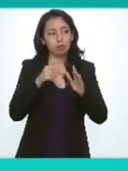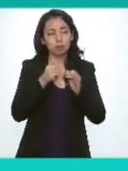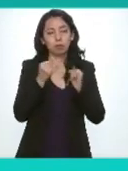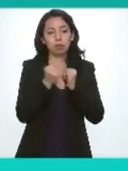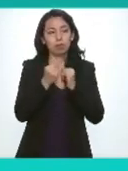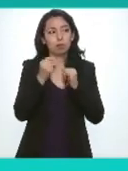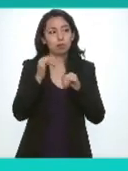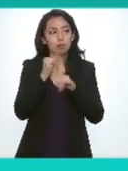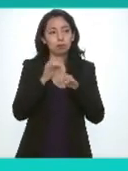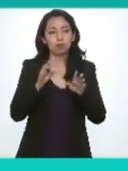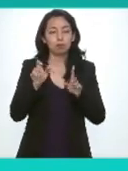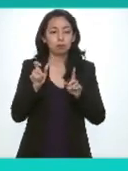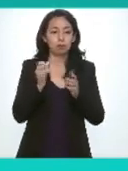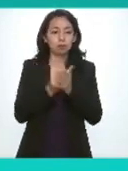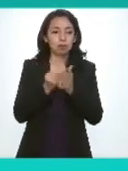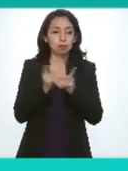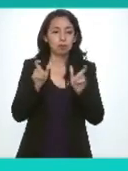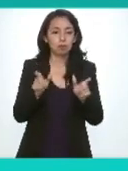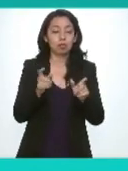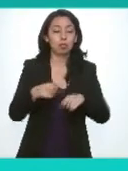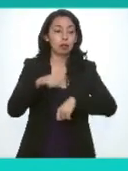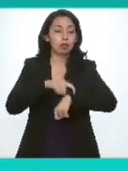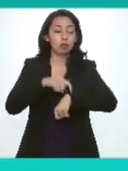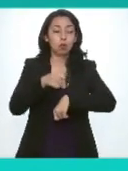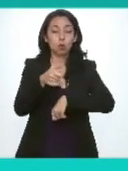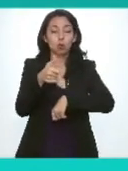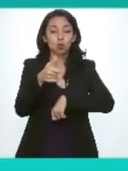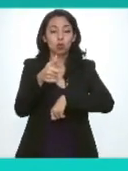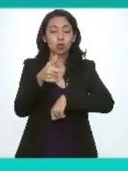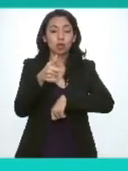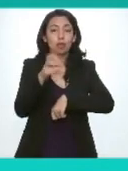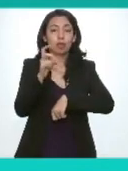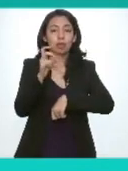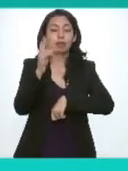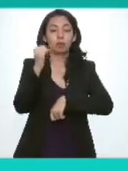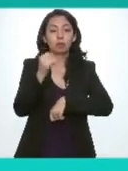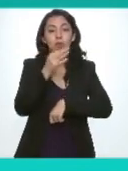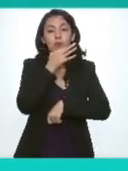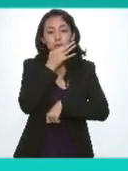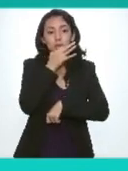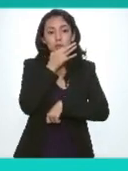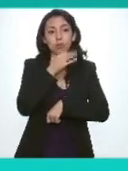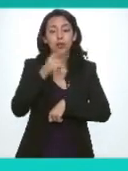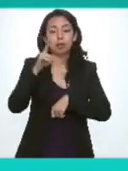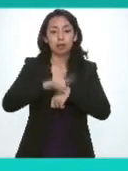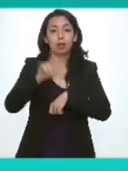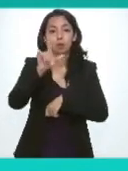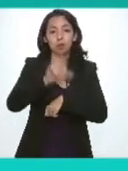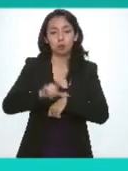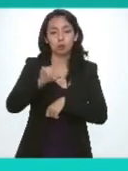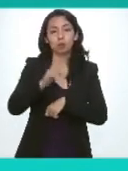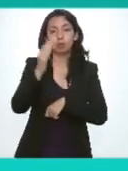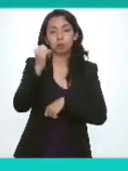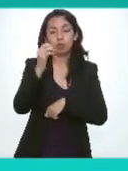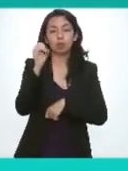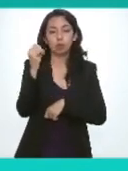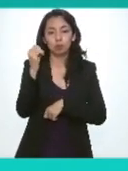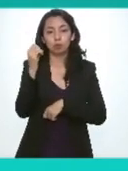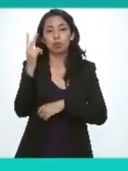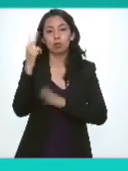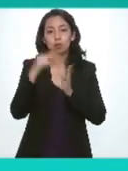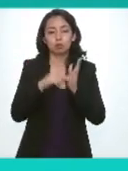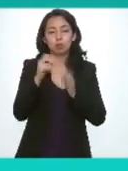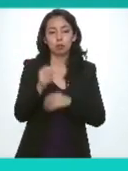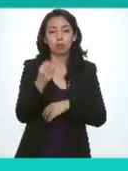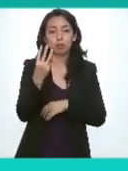protección de datos personales y siendo las 11 de la mañana con 39 minutos de este lunes 9 de octubre